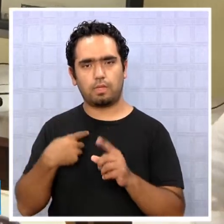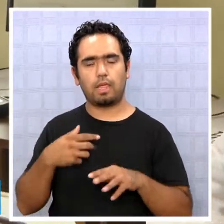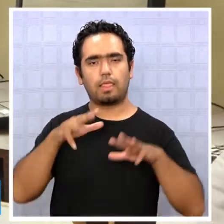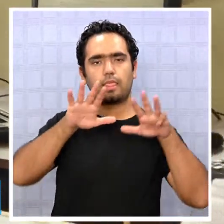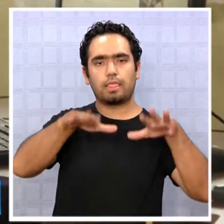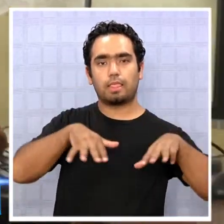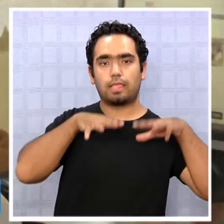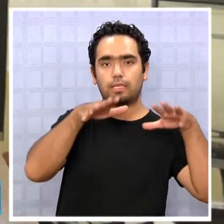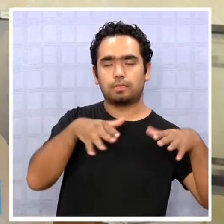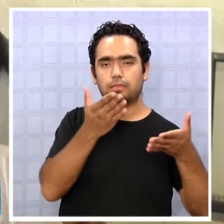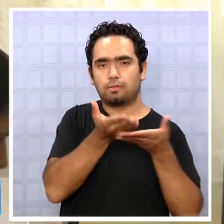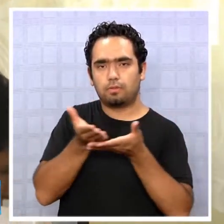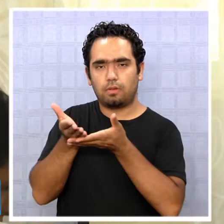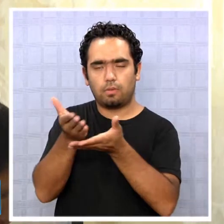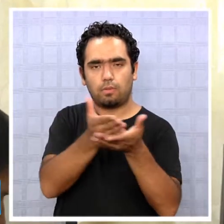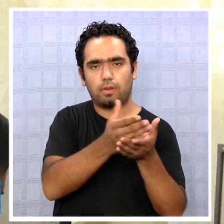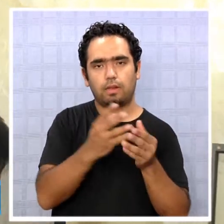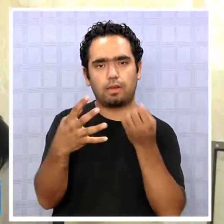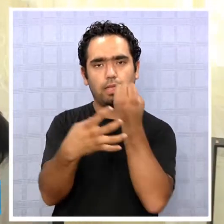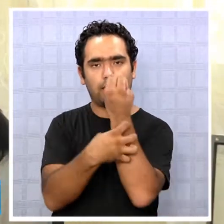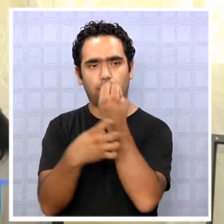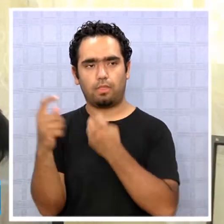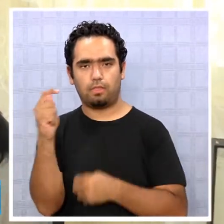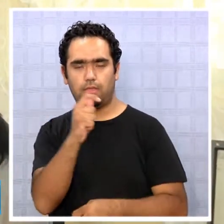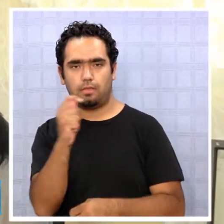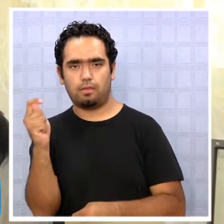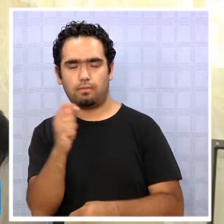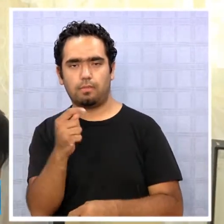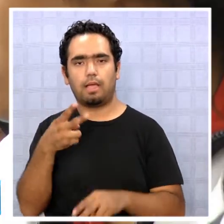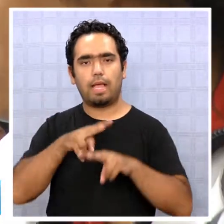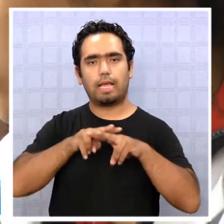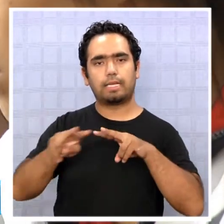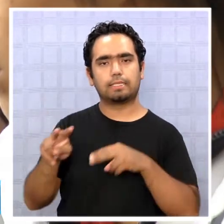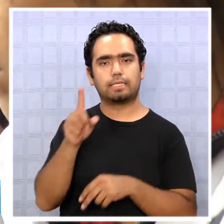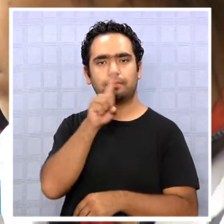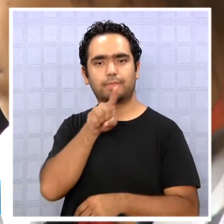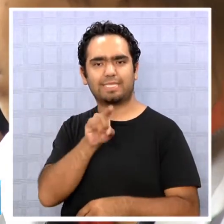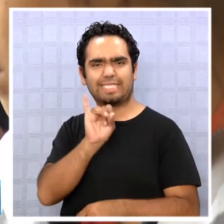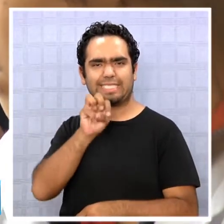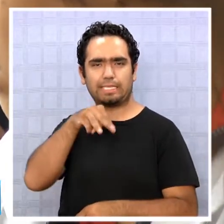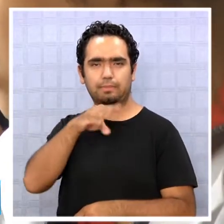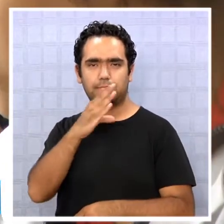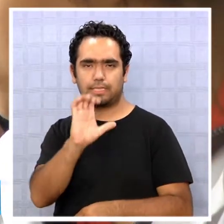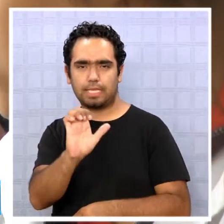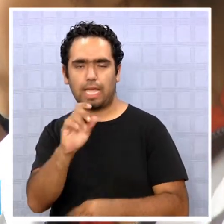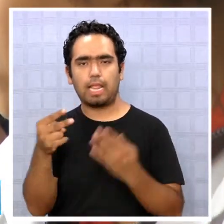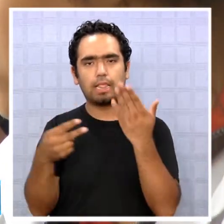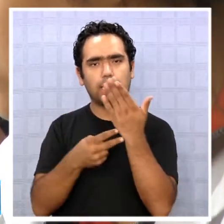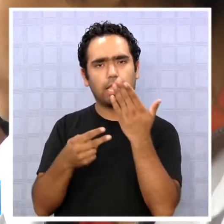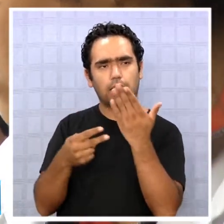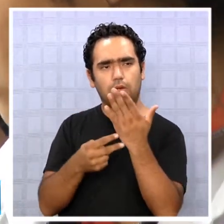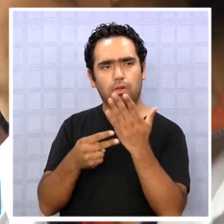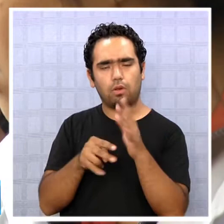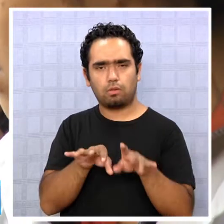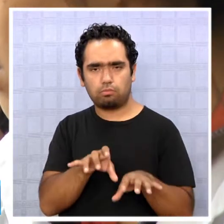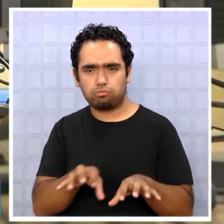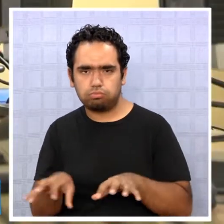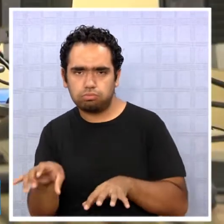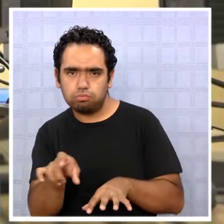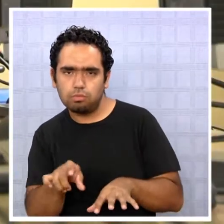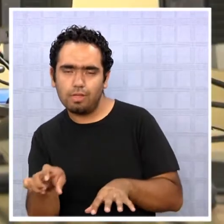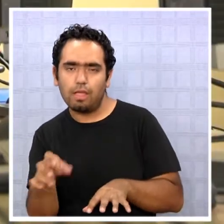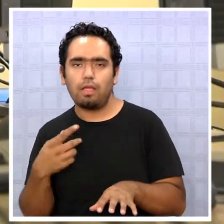Tarabacá rindieron el CIMSE tecnológico, prueba que buscaba determinar el nivel de sus habilidades en las